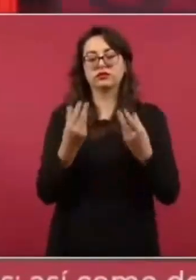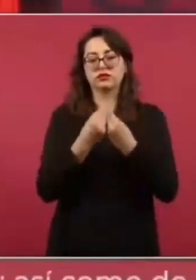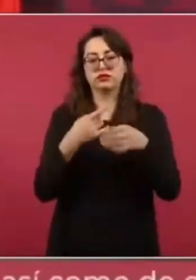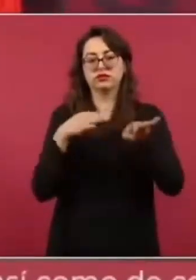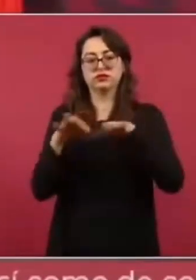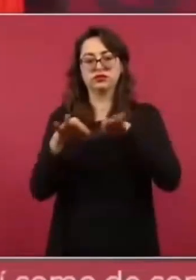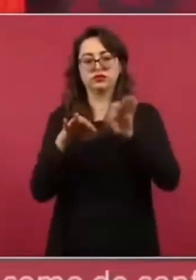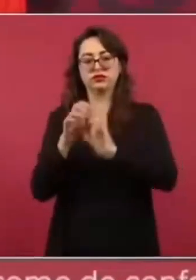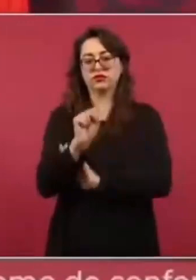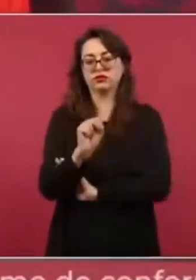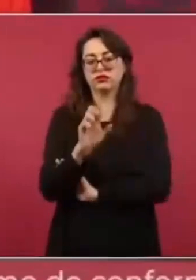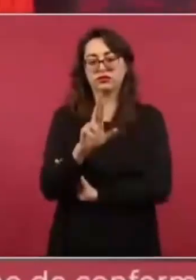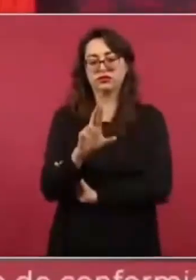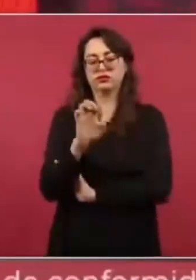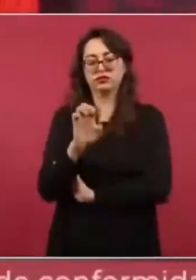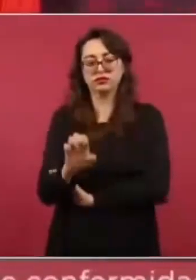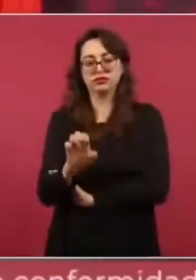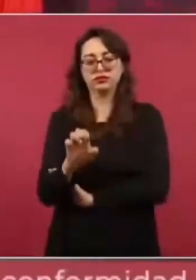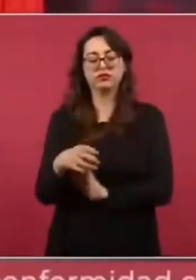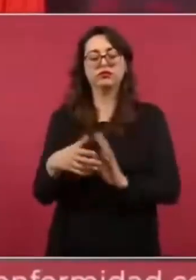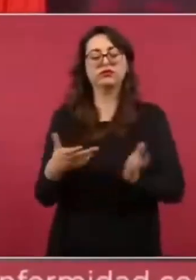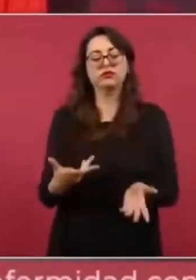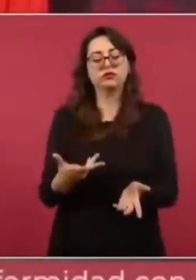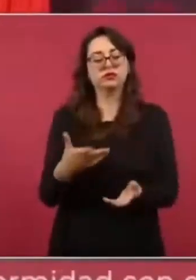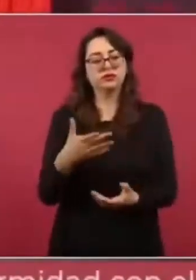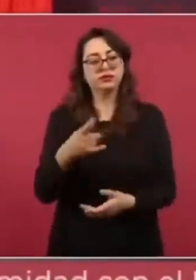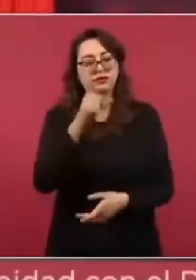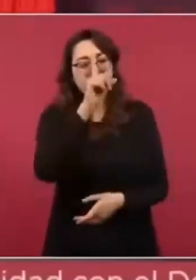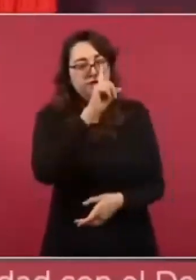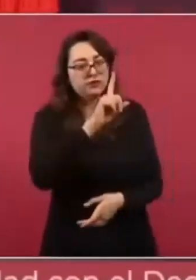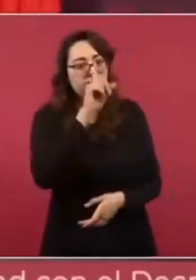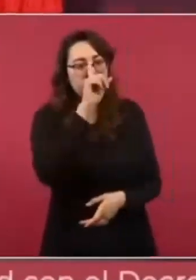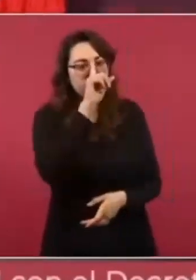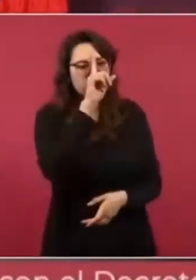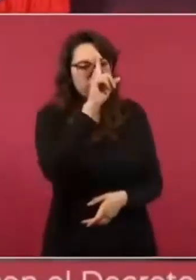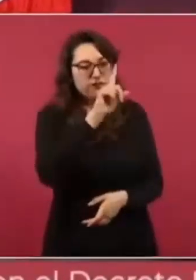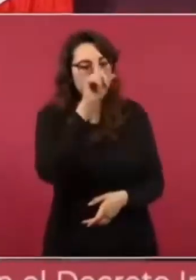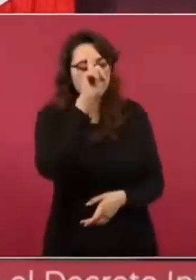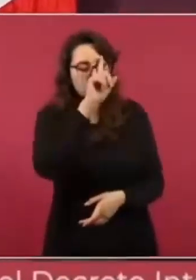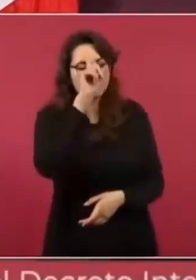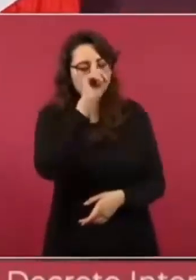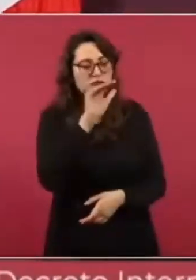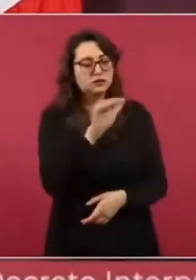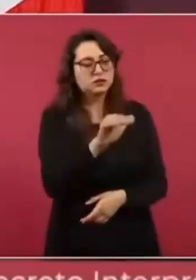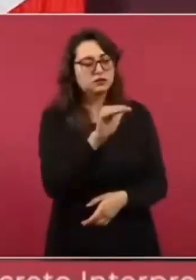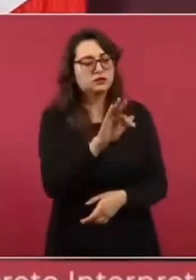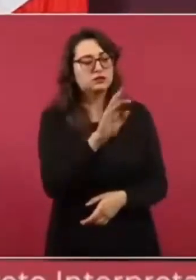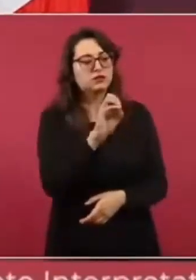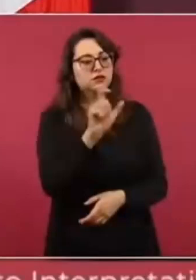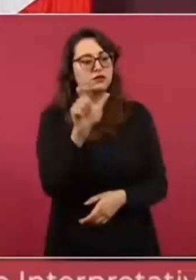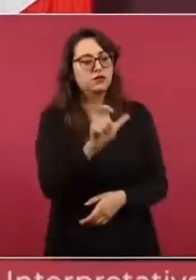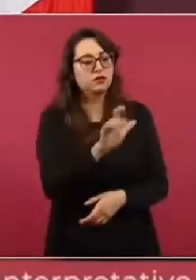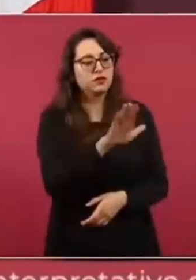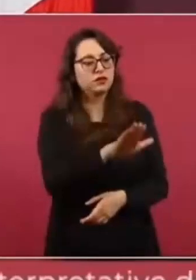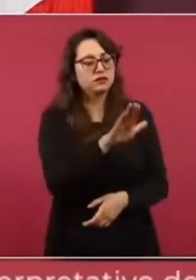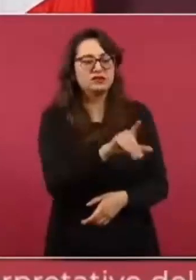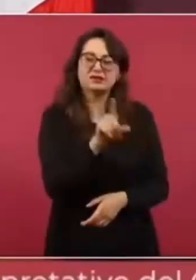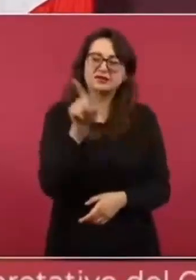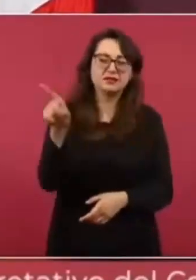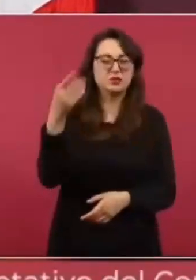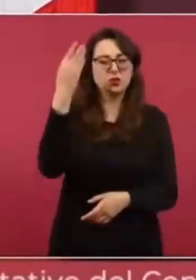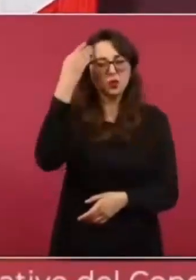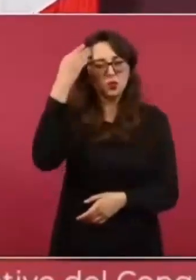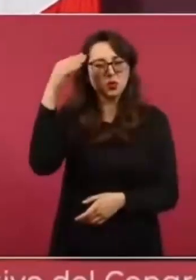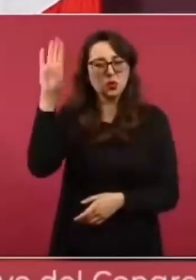le recomendaba a Fox de que no invitara al comandante Fidel Castro,